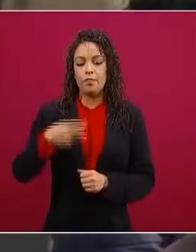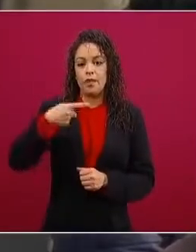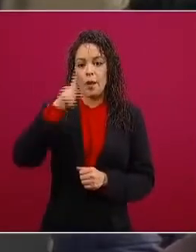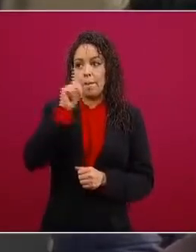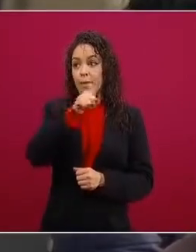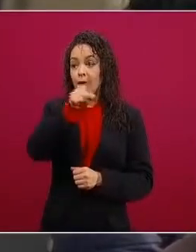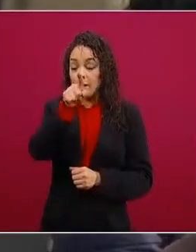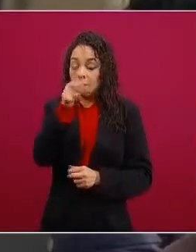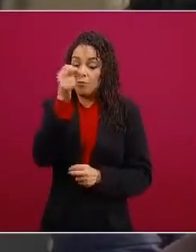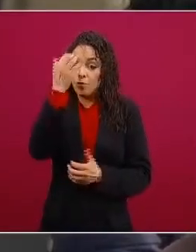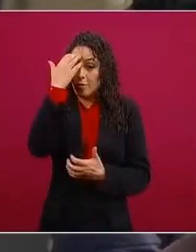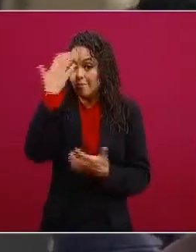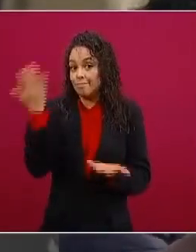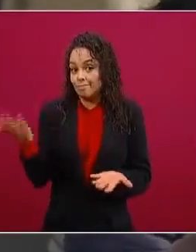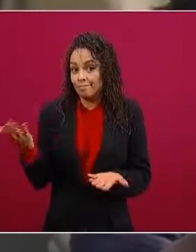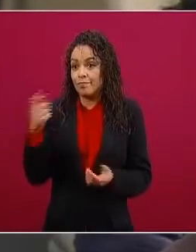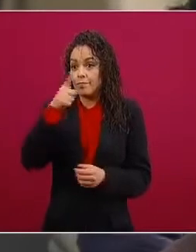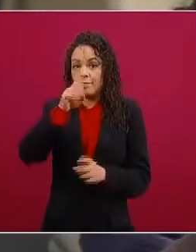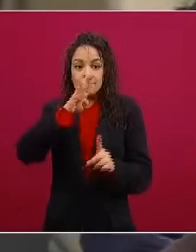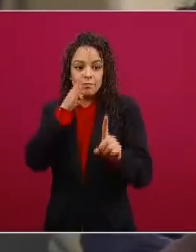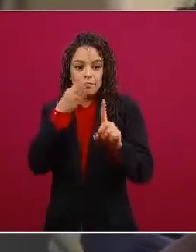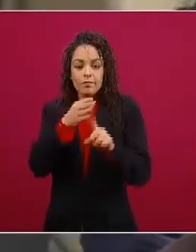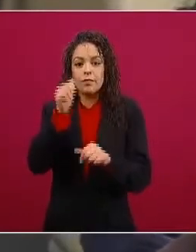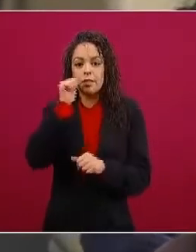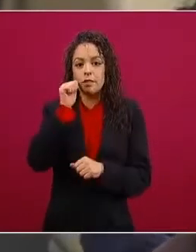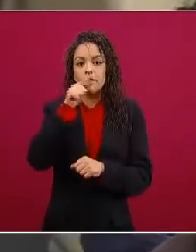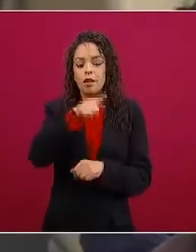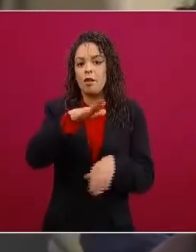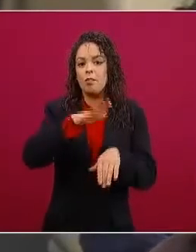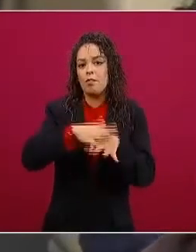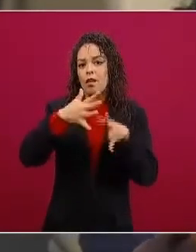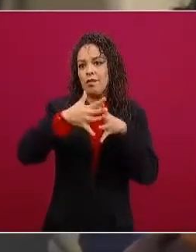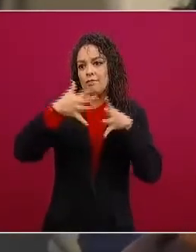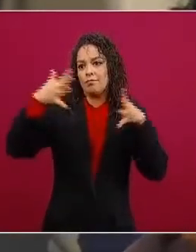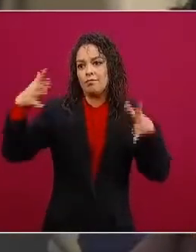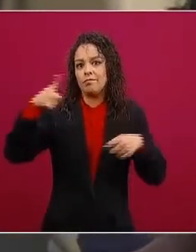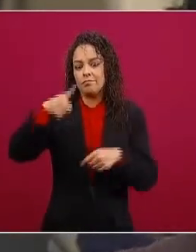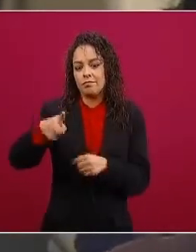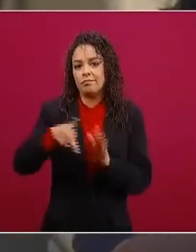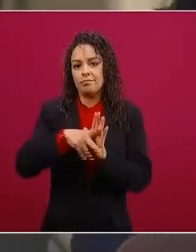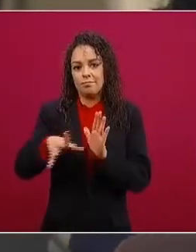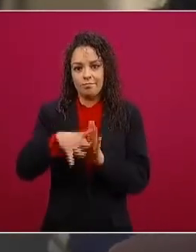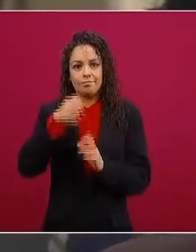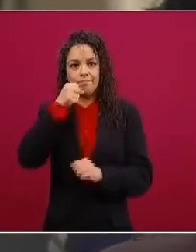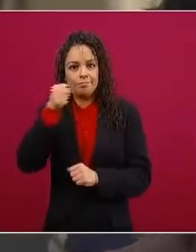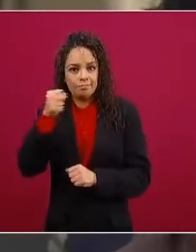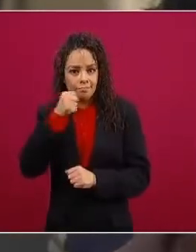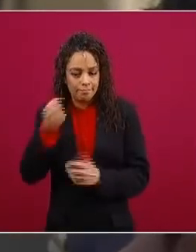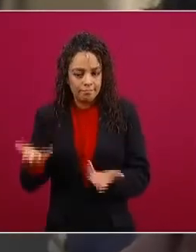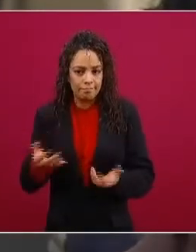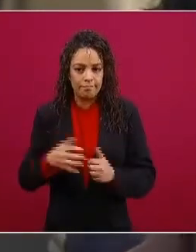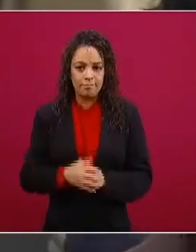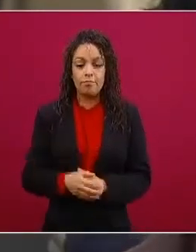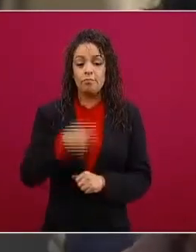incluso en los grandes medios hay gente que trata de hacer su trabajo a pesar de las